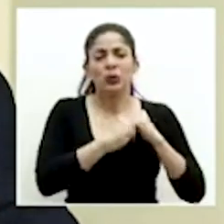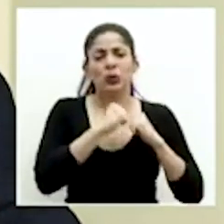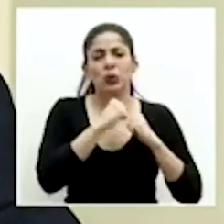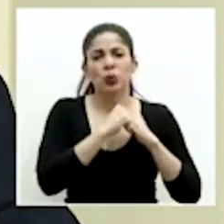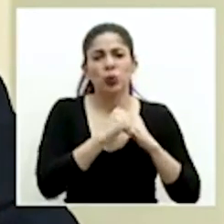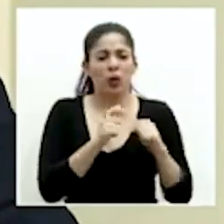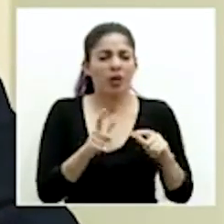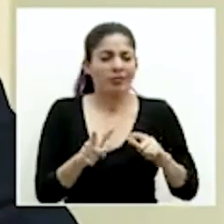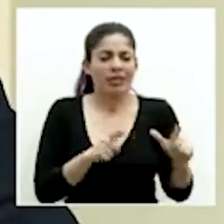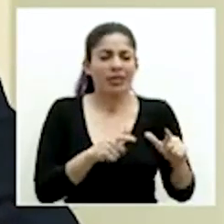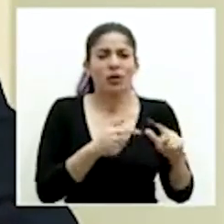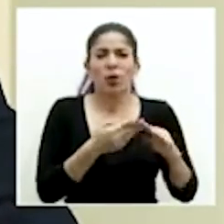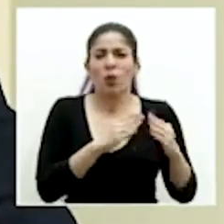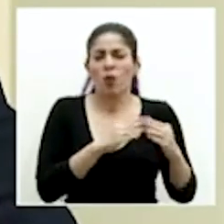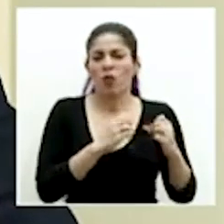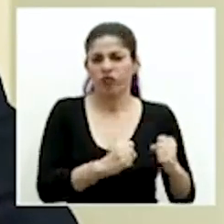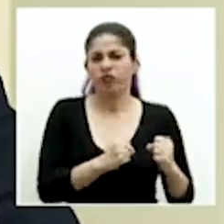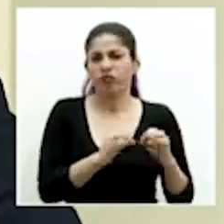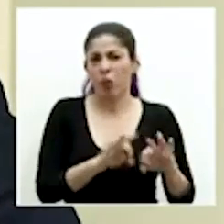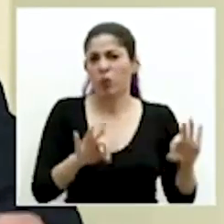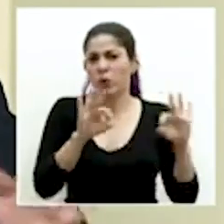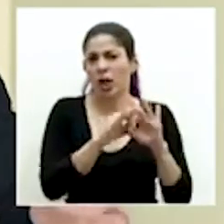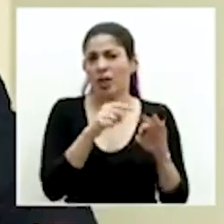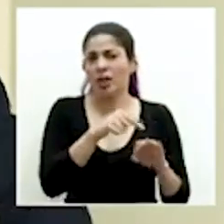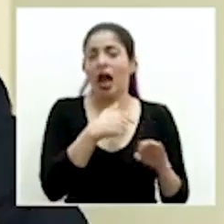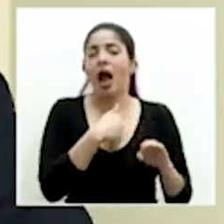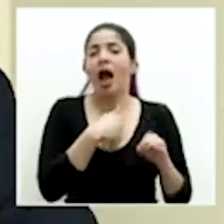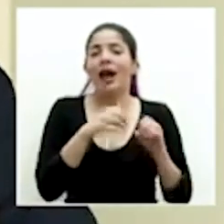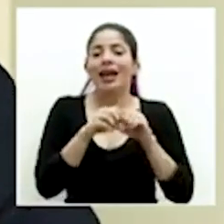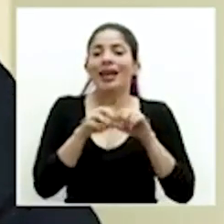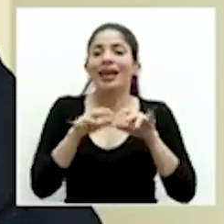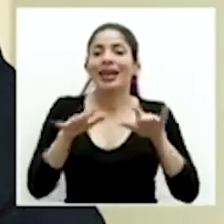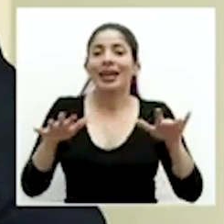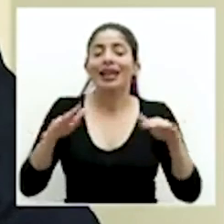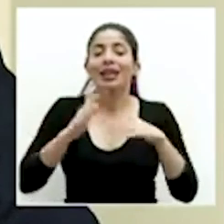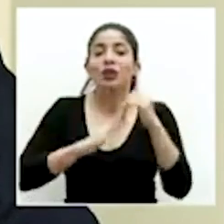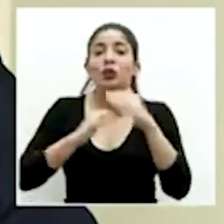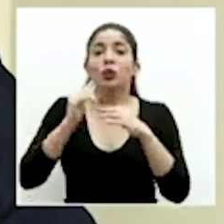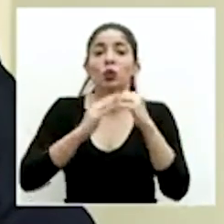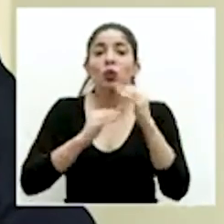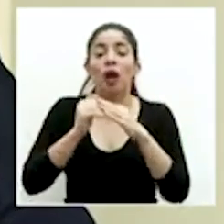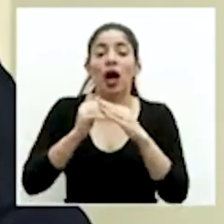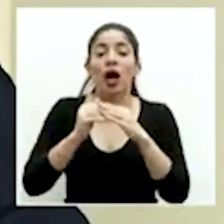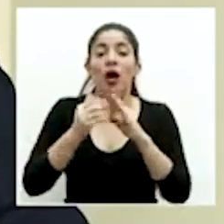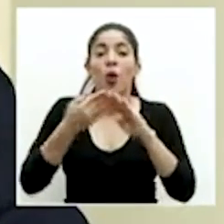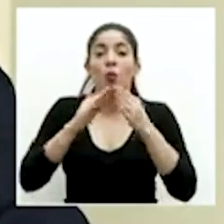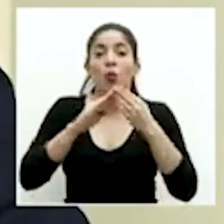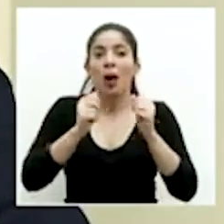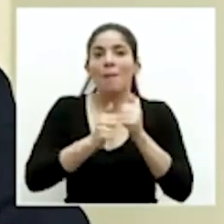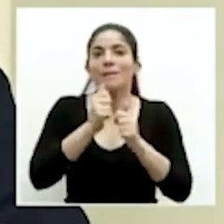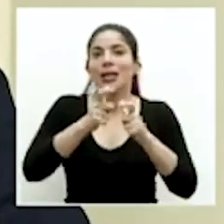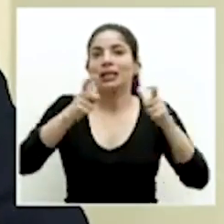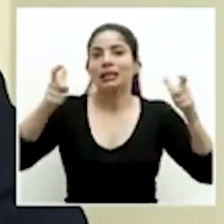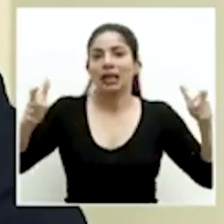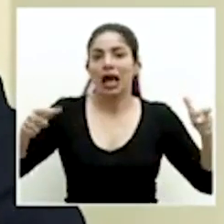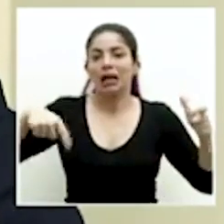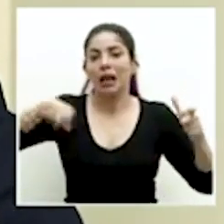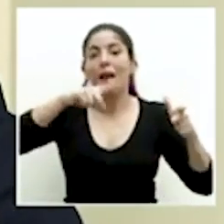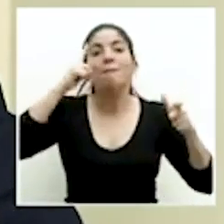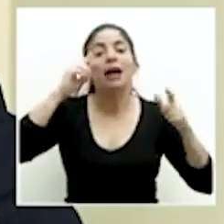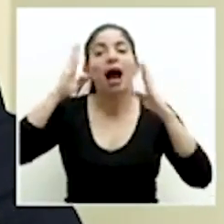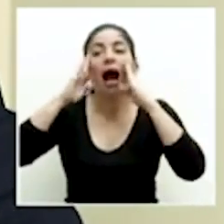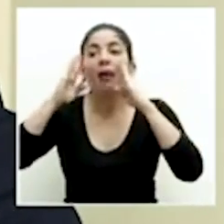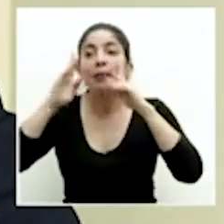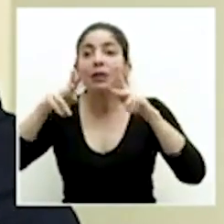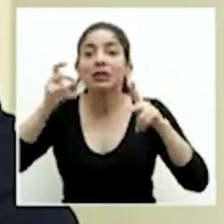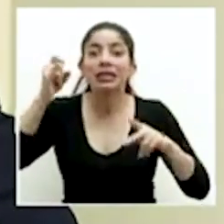comunitaria importante, teniendo la red de infraestructura comunal más grande del país y en términos de atención humanitaria, si